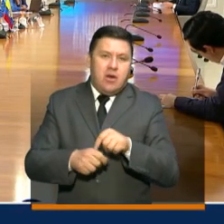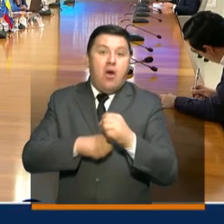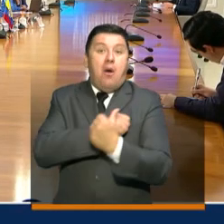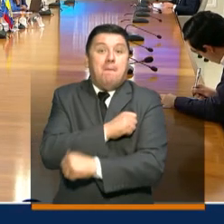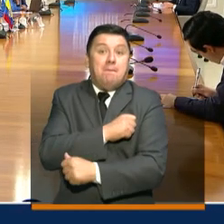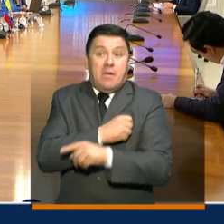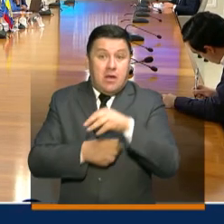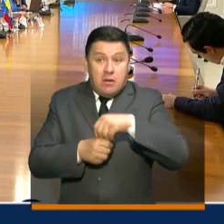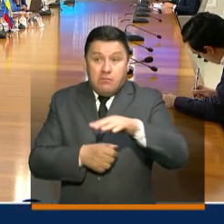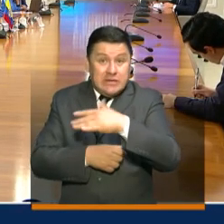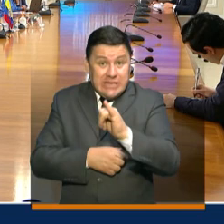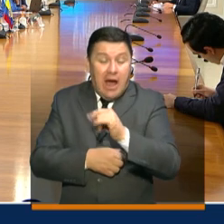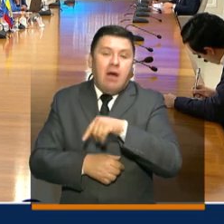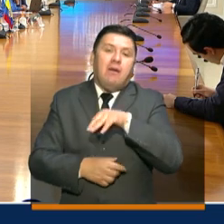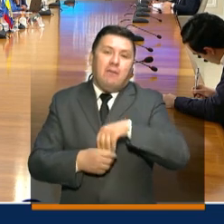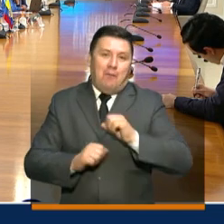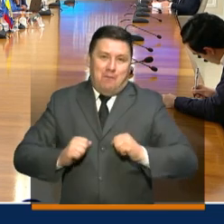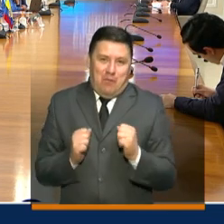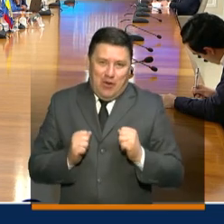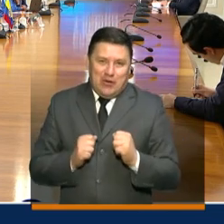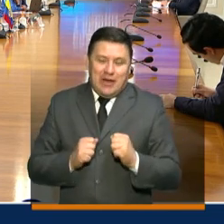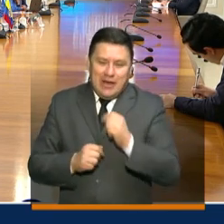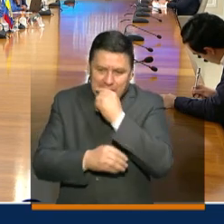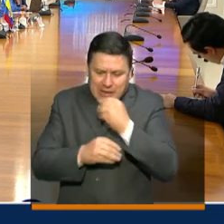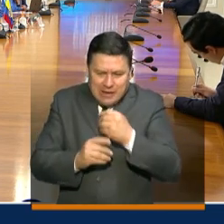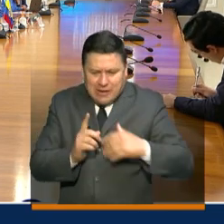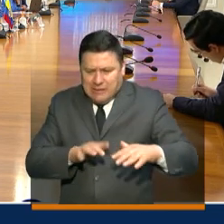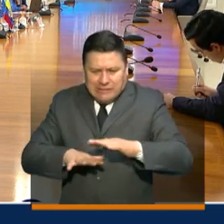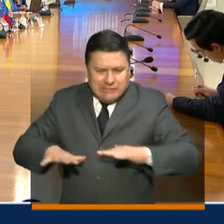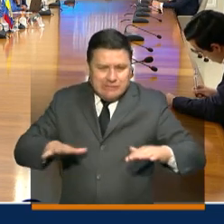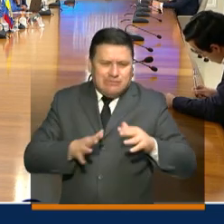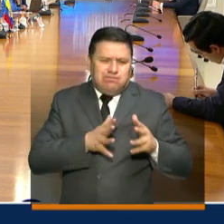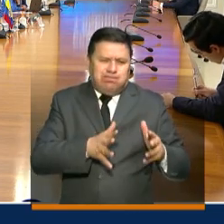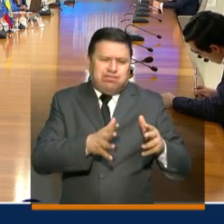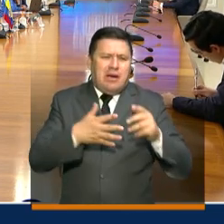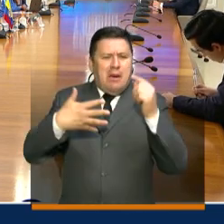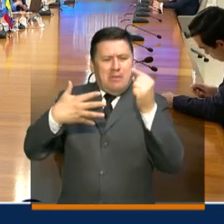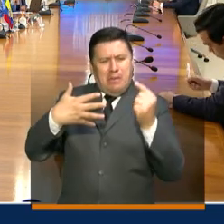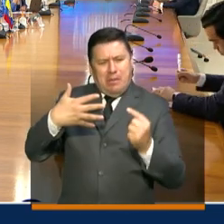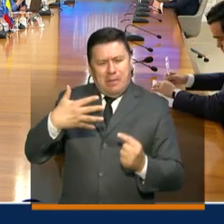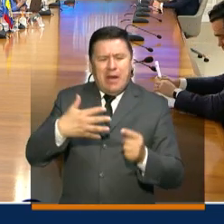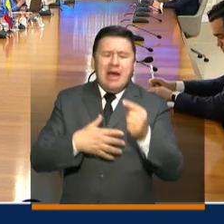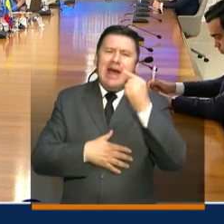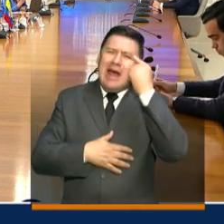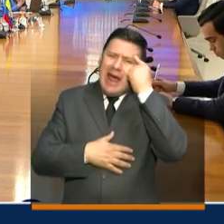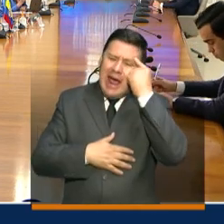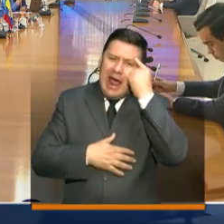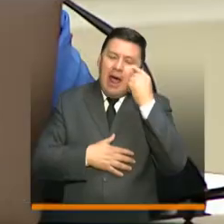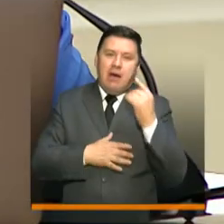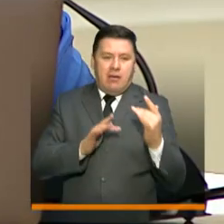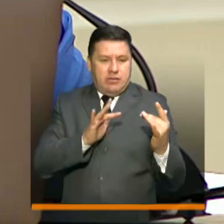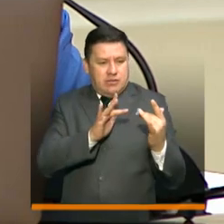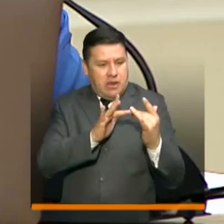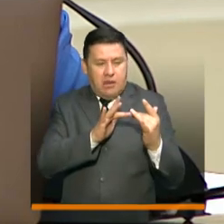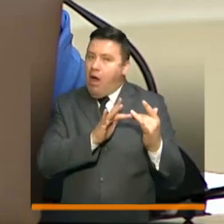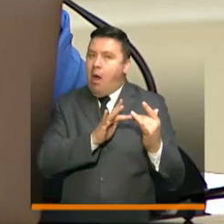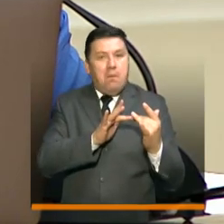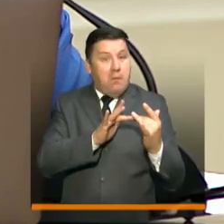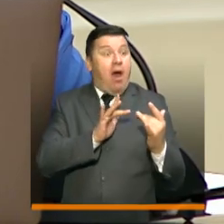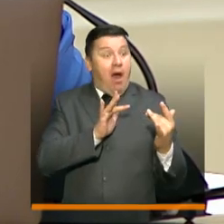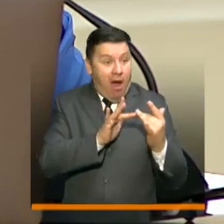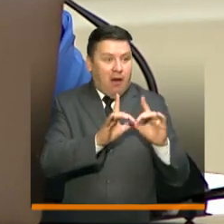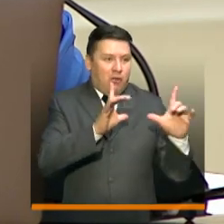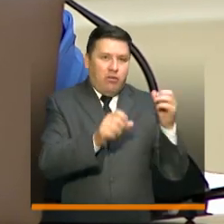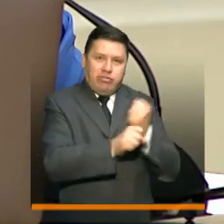Bogotá, que además cubre un importante número de niños del país. Los quise ir señalando para dejarles ver que con conectividad o sin conectividad